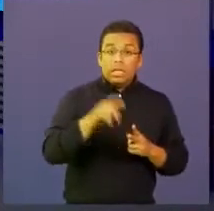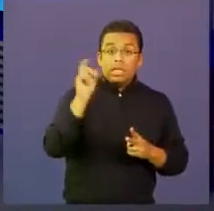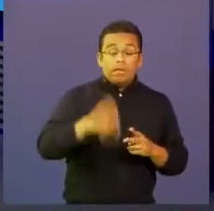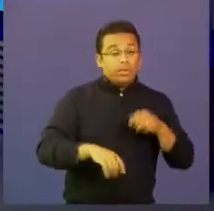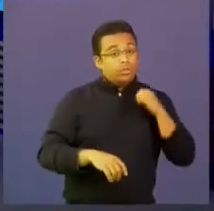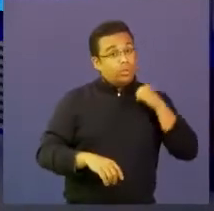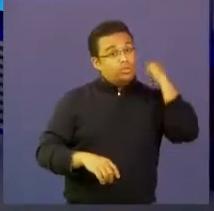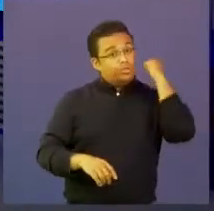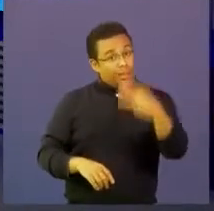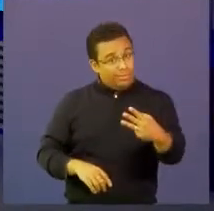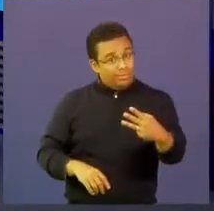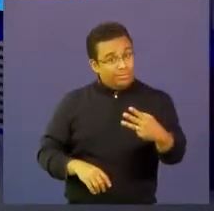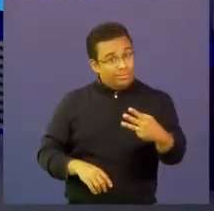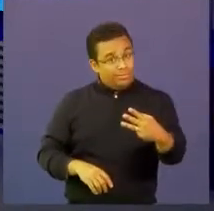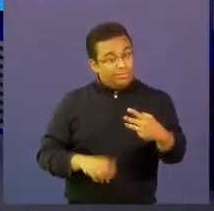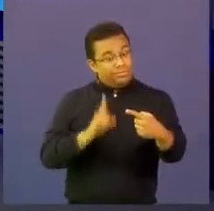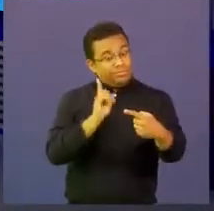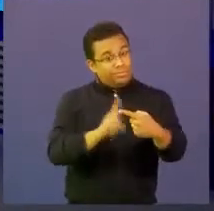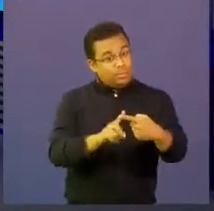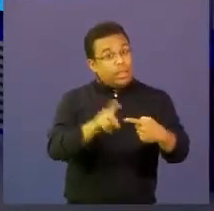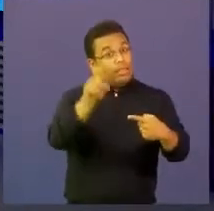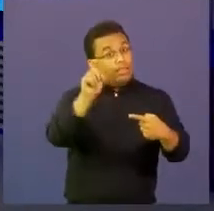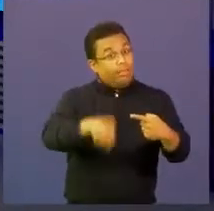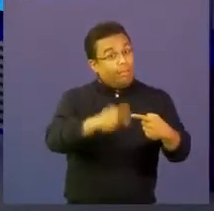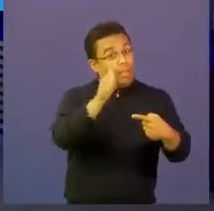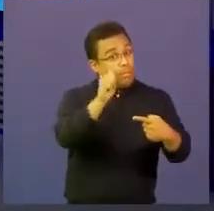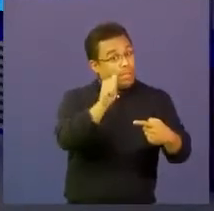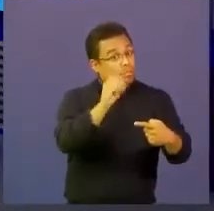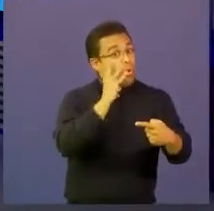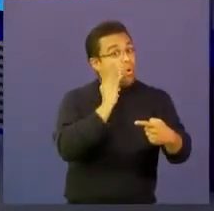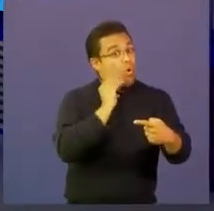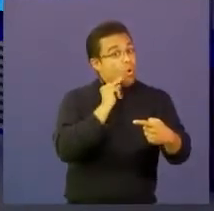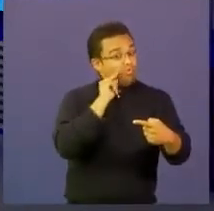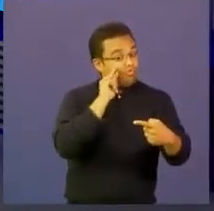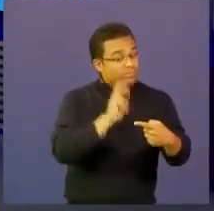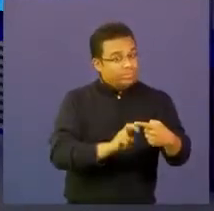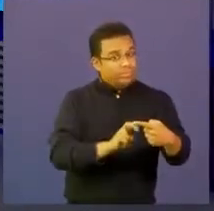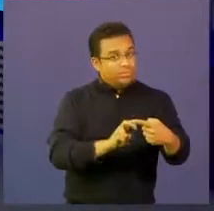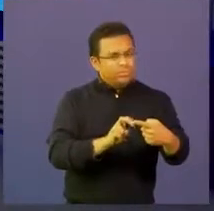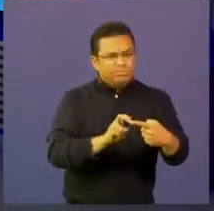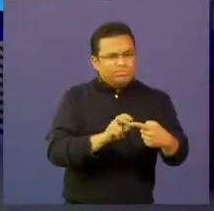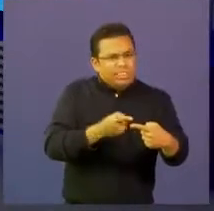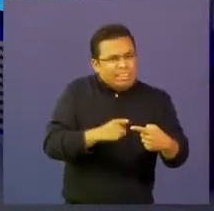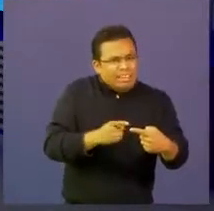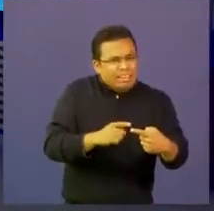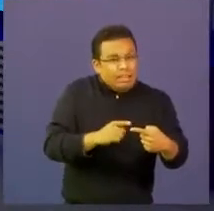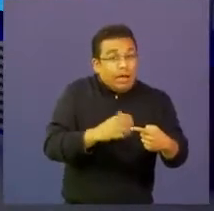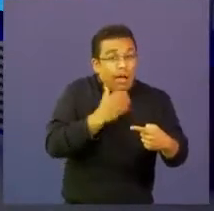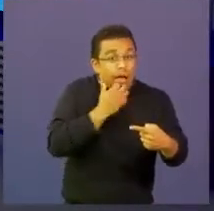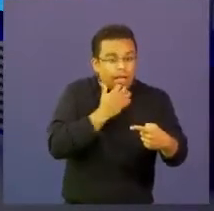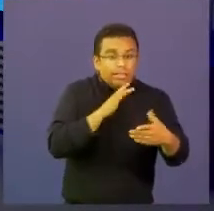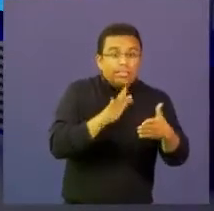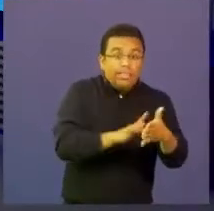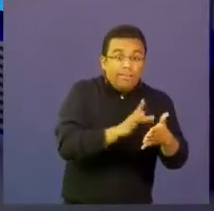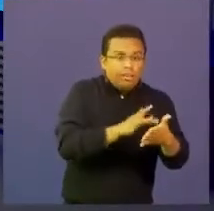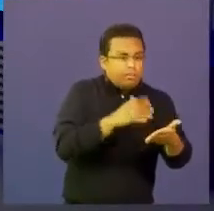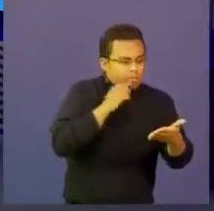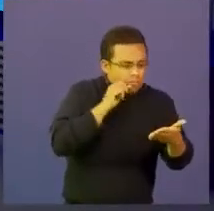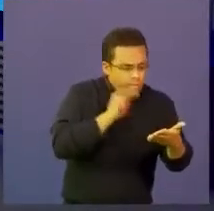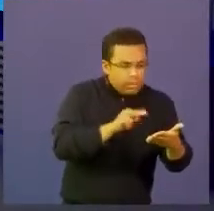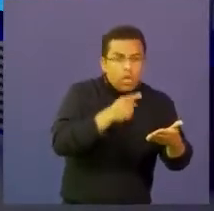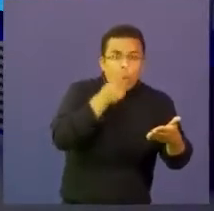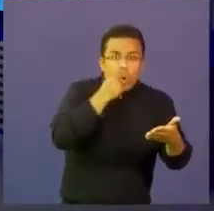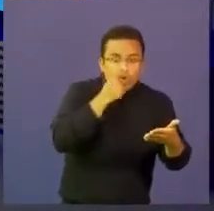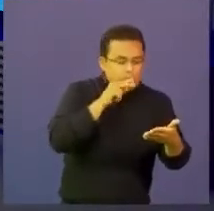insistir uno es necesario explorar ¿qué quiere decir explorar? es coger esta tableta y empezar a mirar qué hay